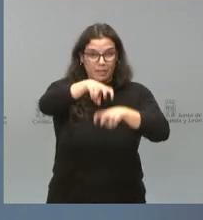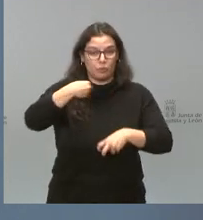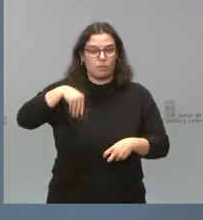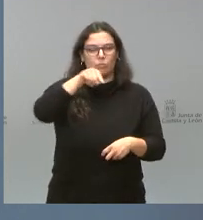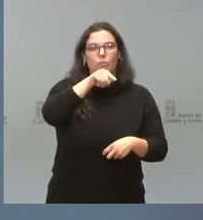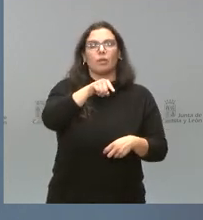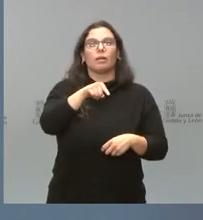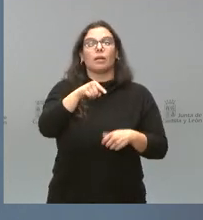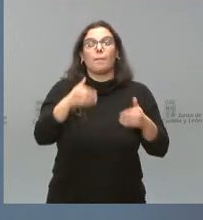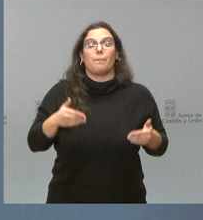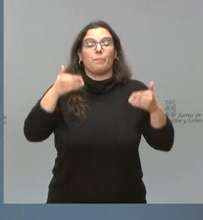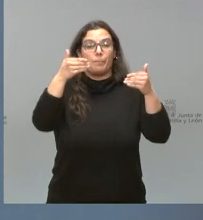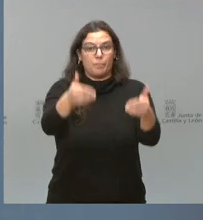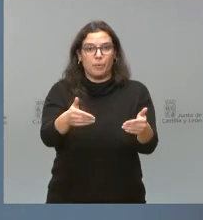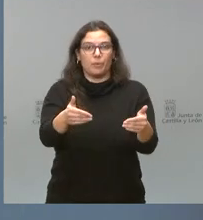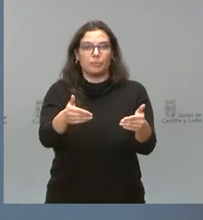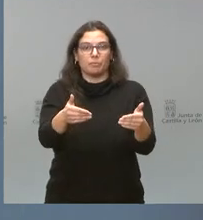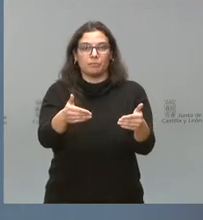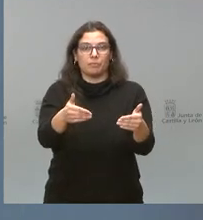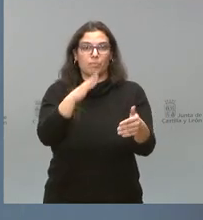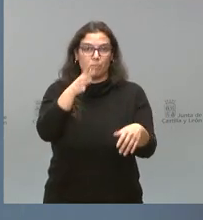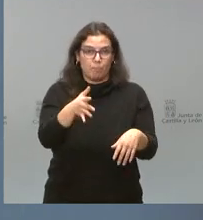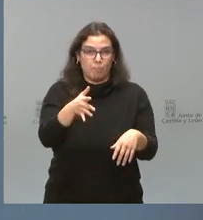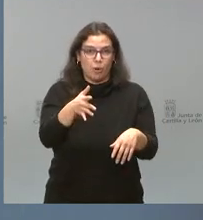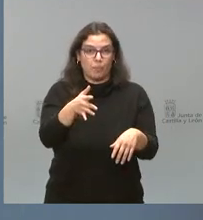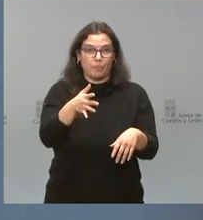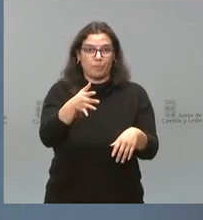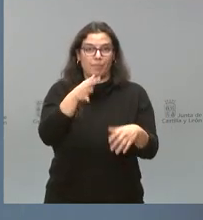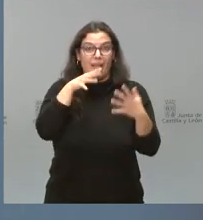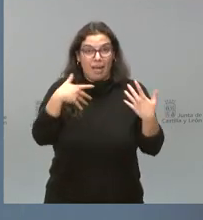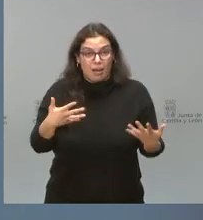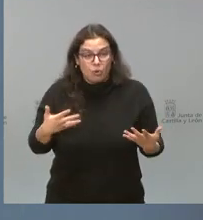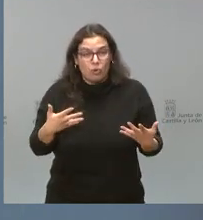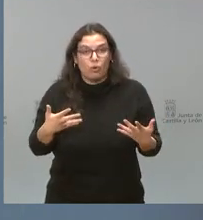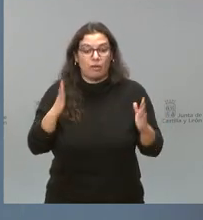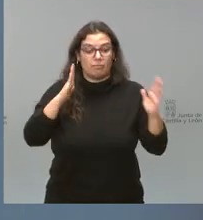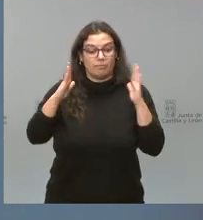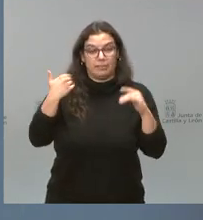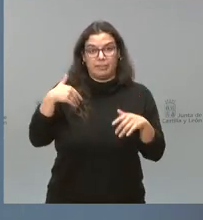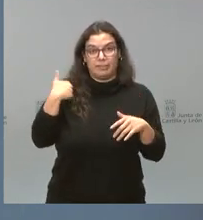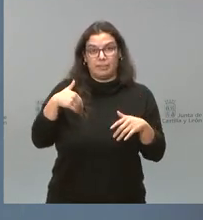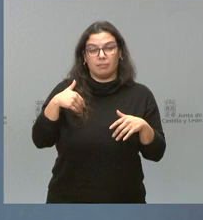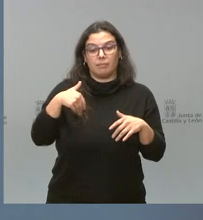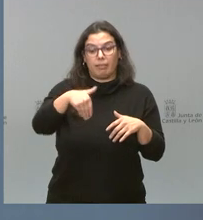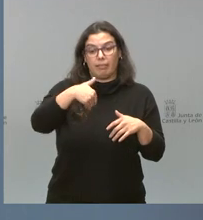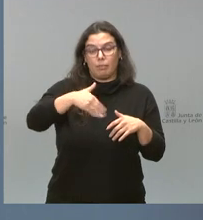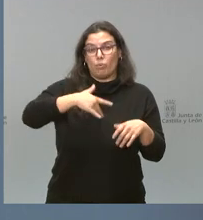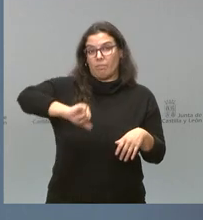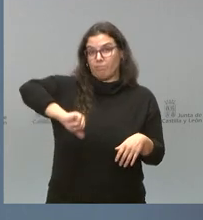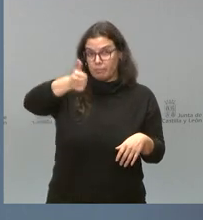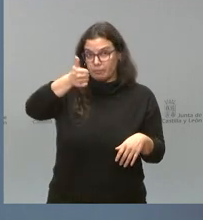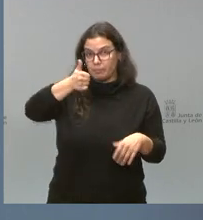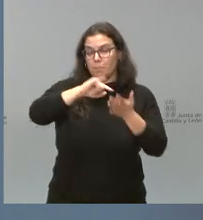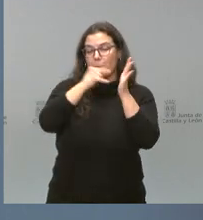acuerda la prórroga por el hecho de que estos días estamos ya a punto de que se pueda aprobar ese